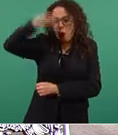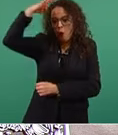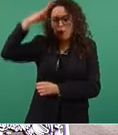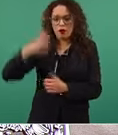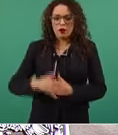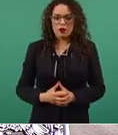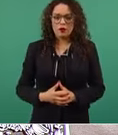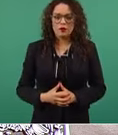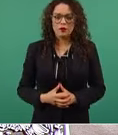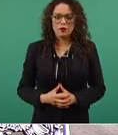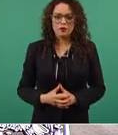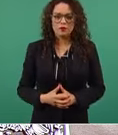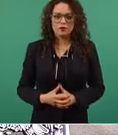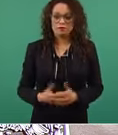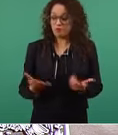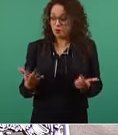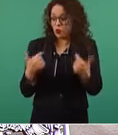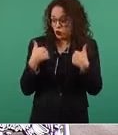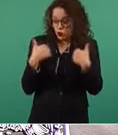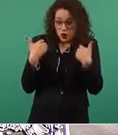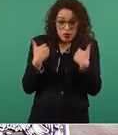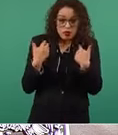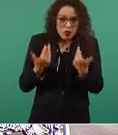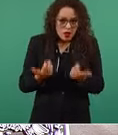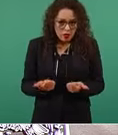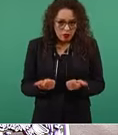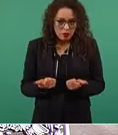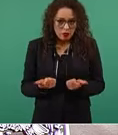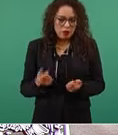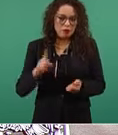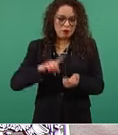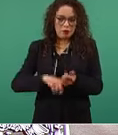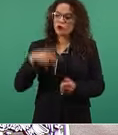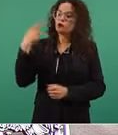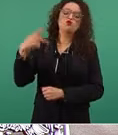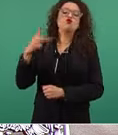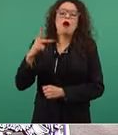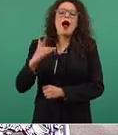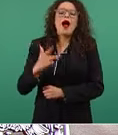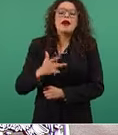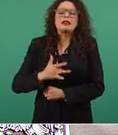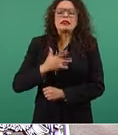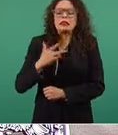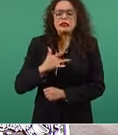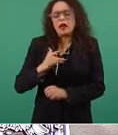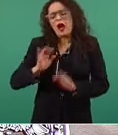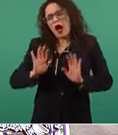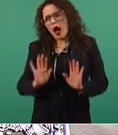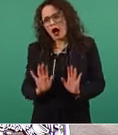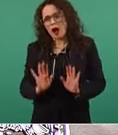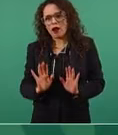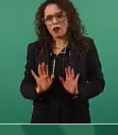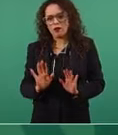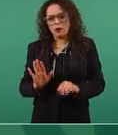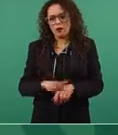Yo entiendo sus sentimientos, como todo hijo